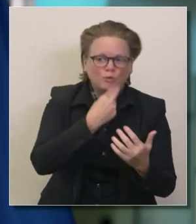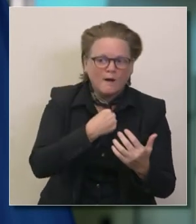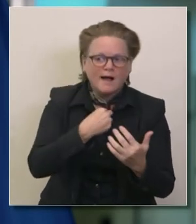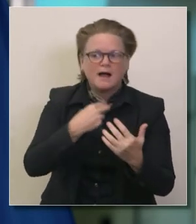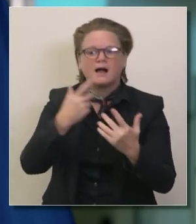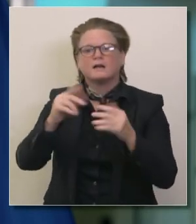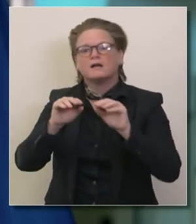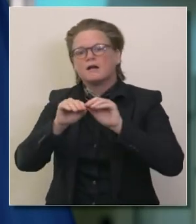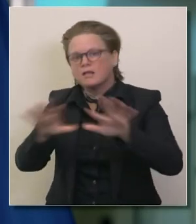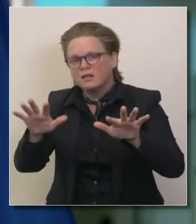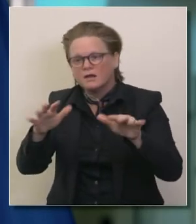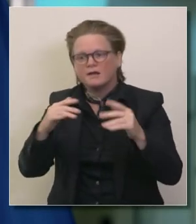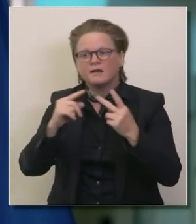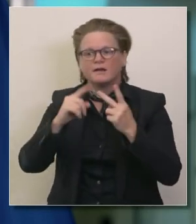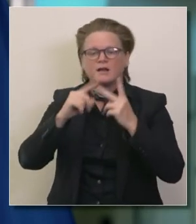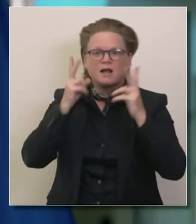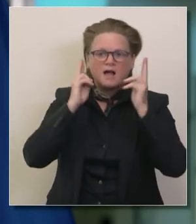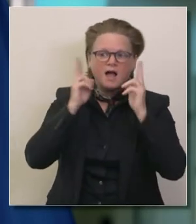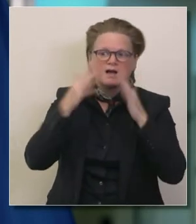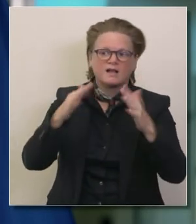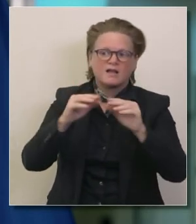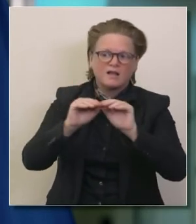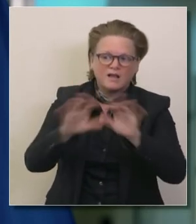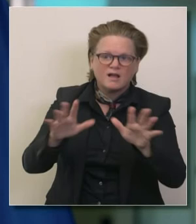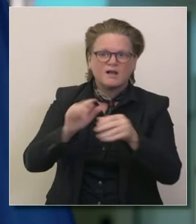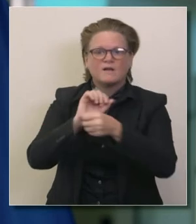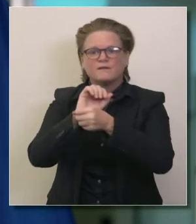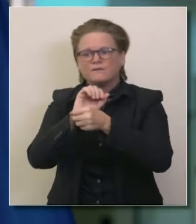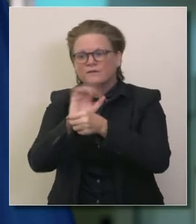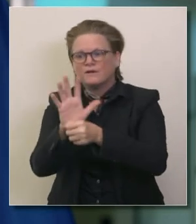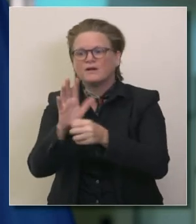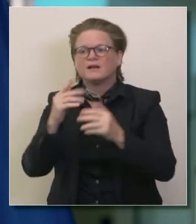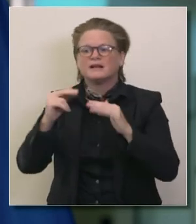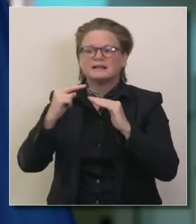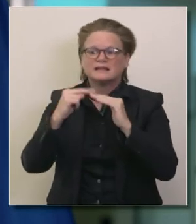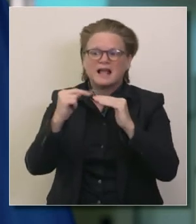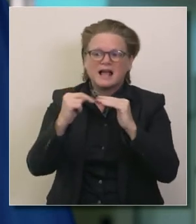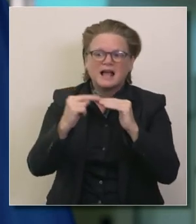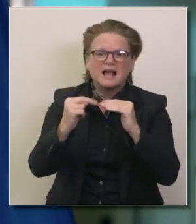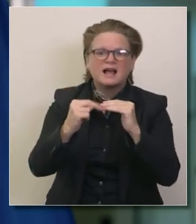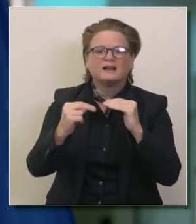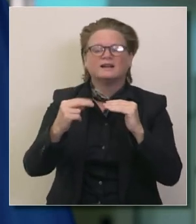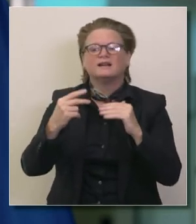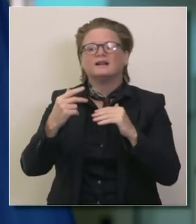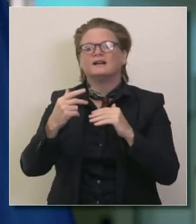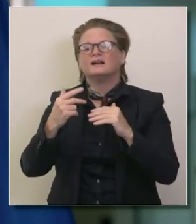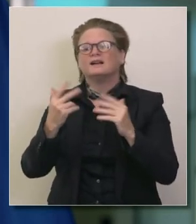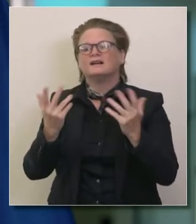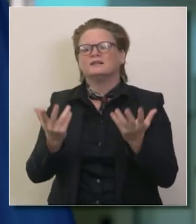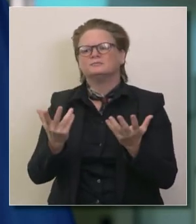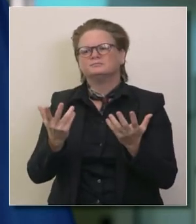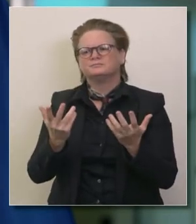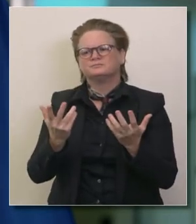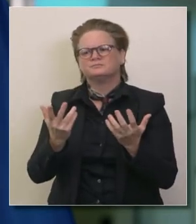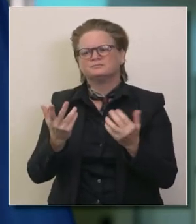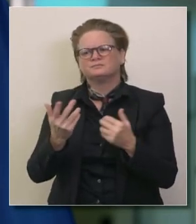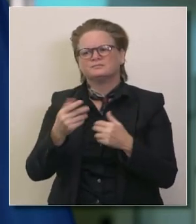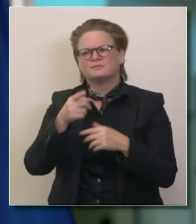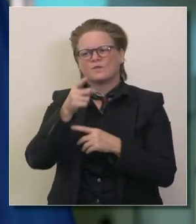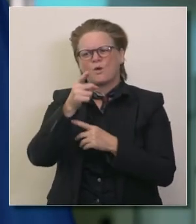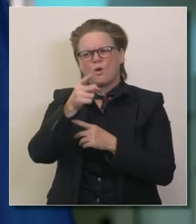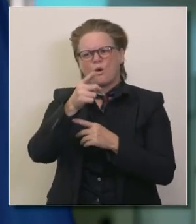servicio afuera hagan propagar el virus los salones de belleza